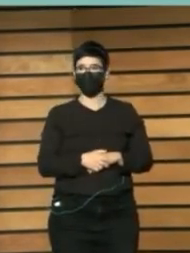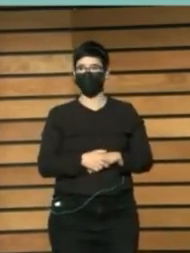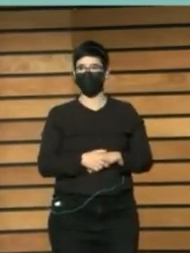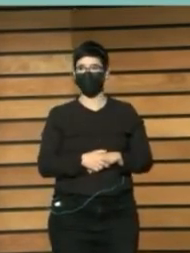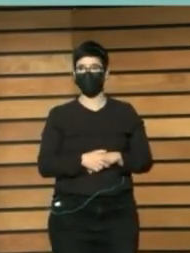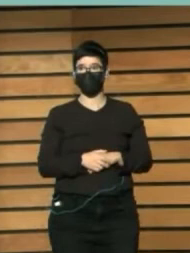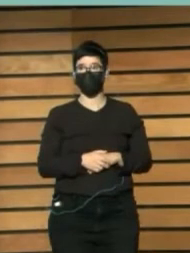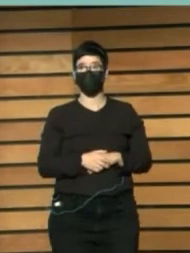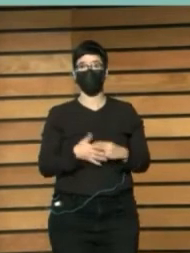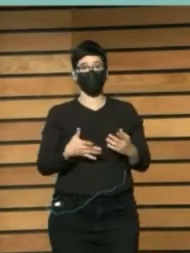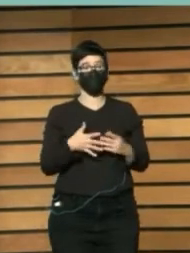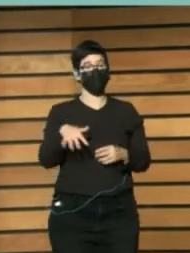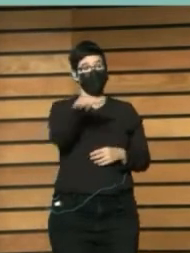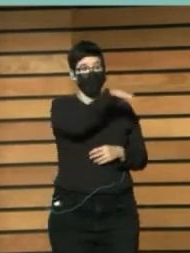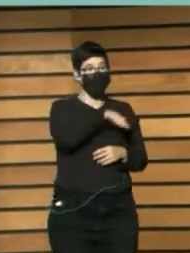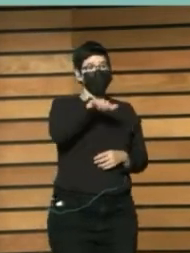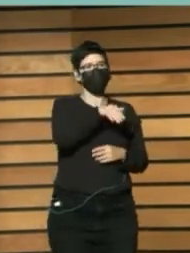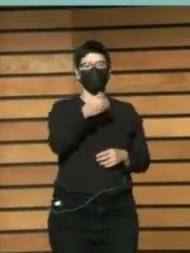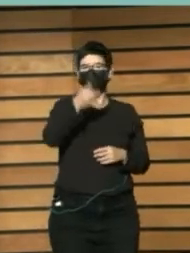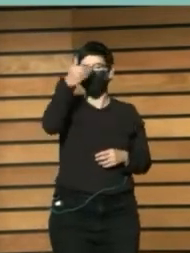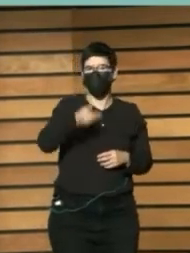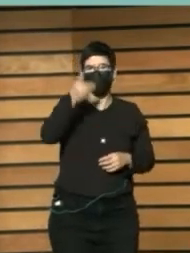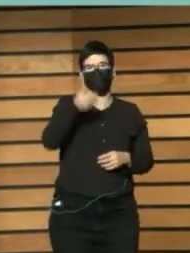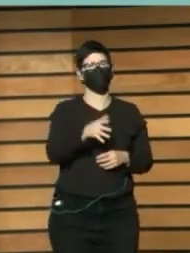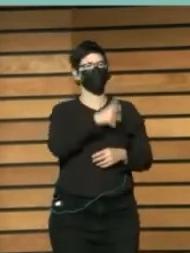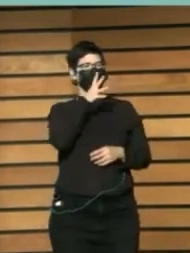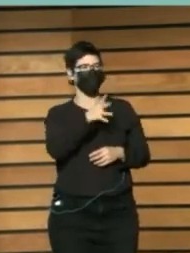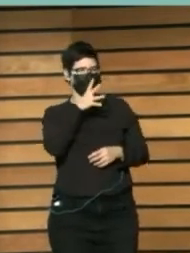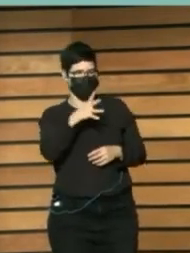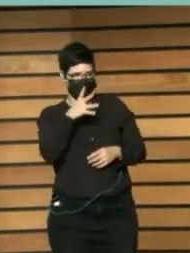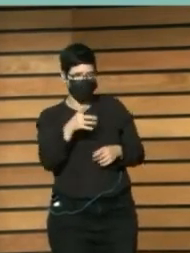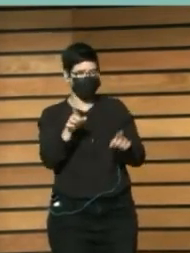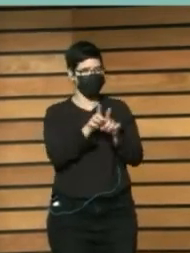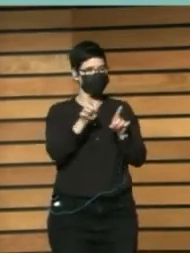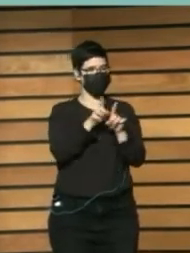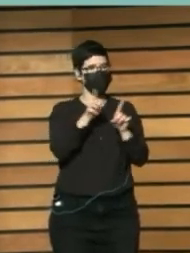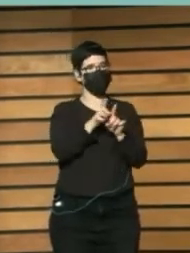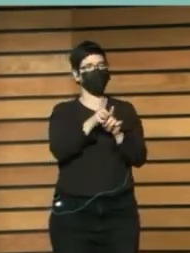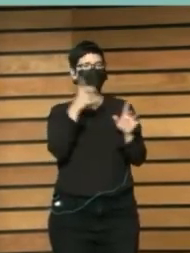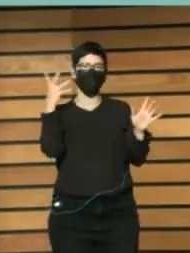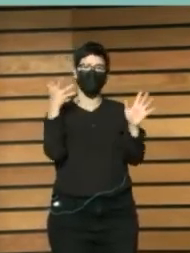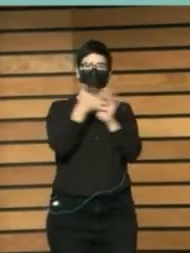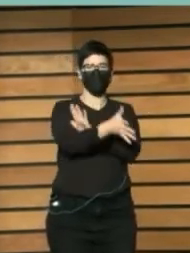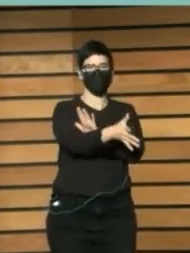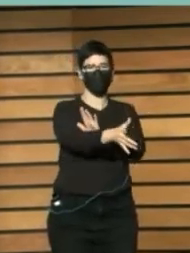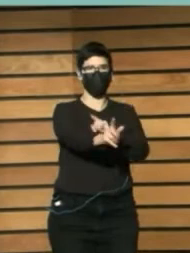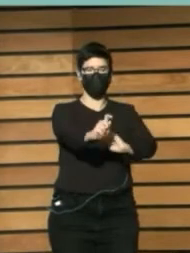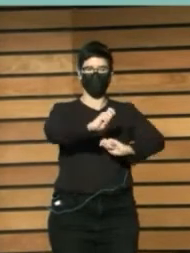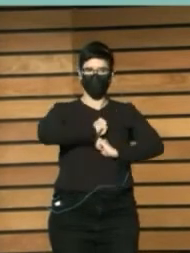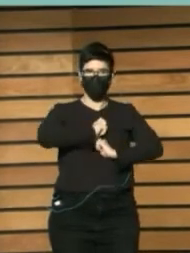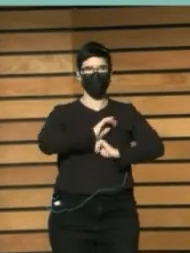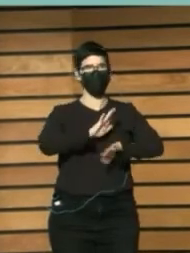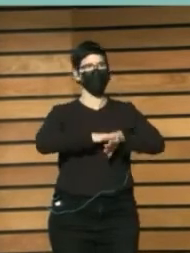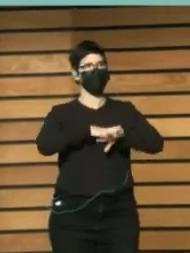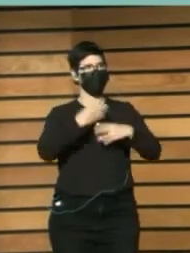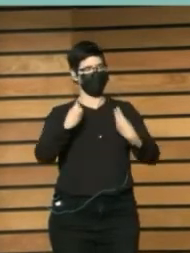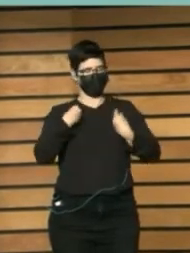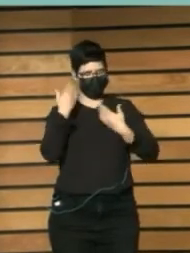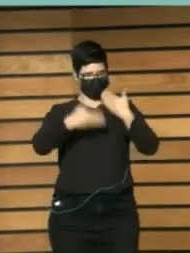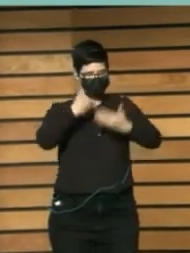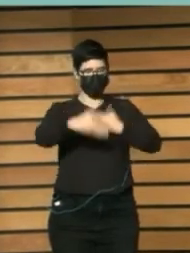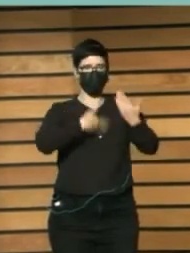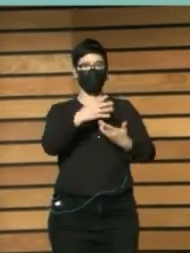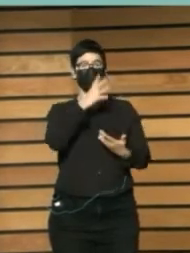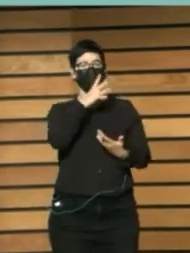Y estos espacios Son importantes Porque le otorgan Un significado A nuestra vida Por eso son importantes Estos espacios